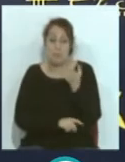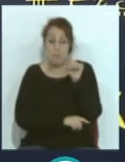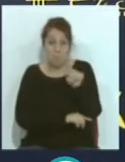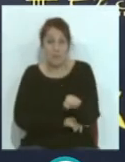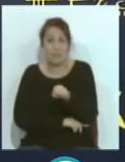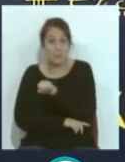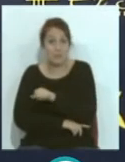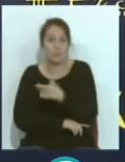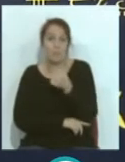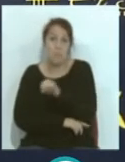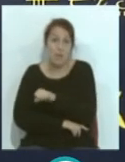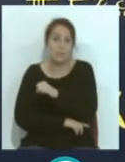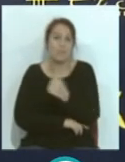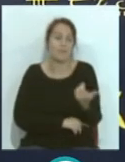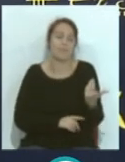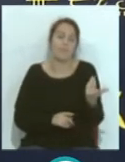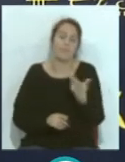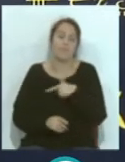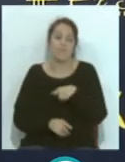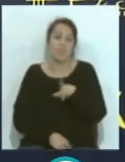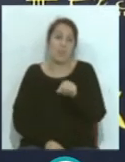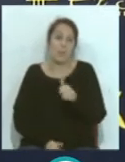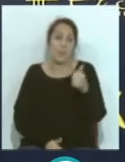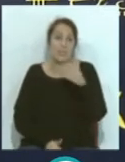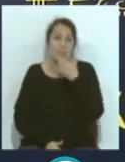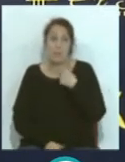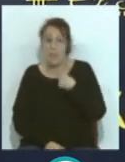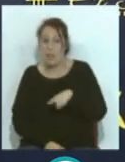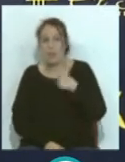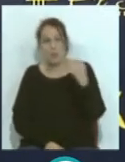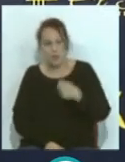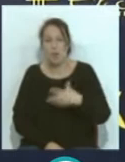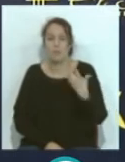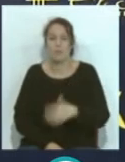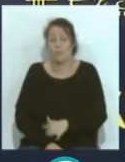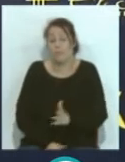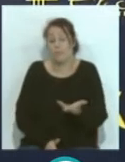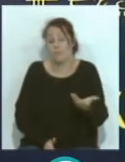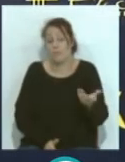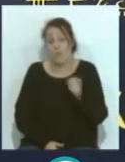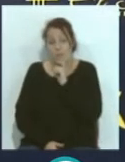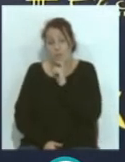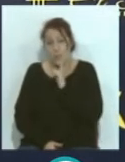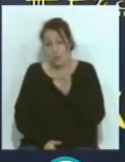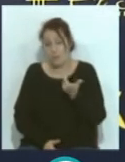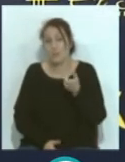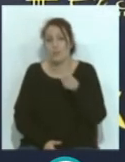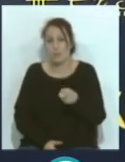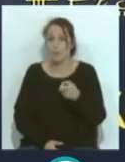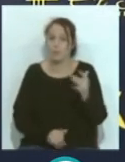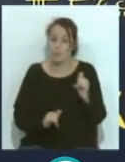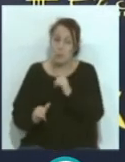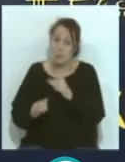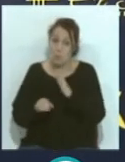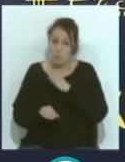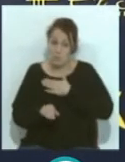lo vas a poner más barato, si tú lo pierdes se pondrá más caro. Y eso va a ser. ¿Disfruto yo con